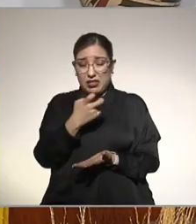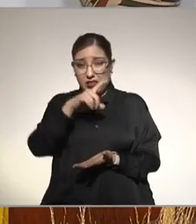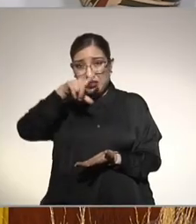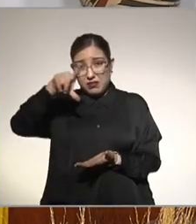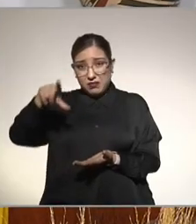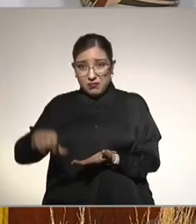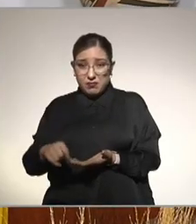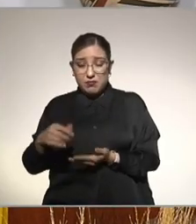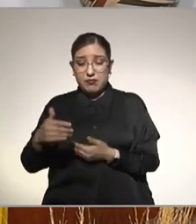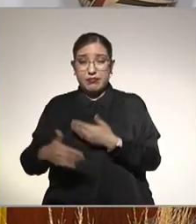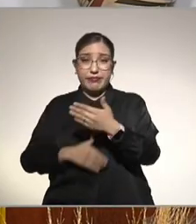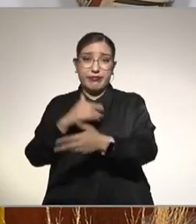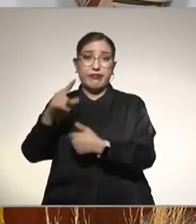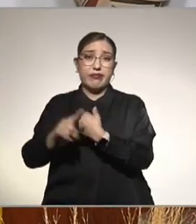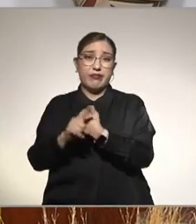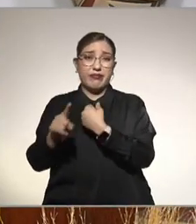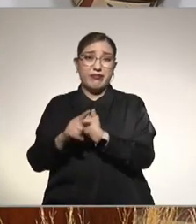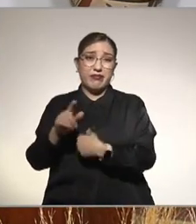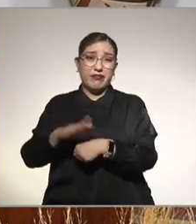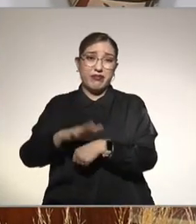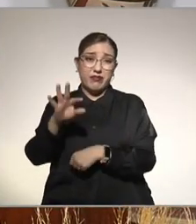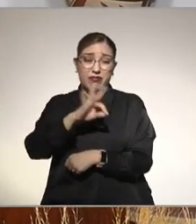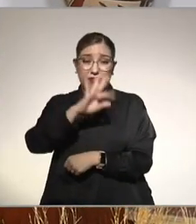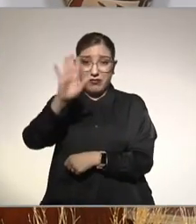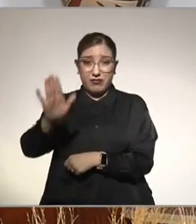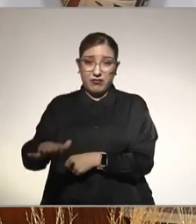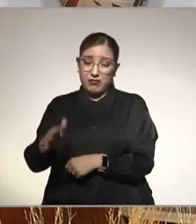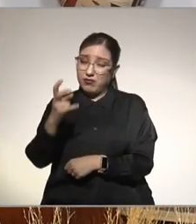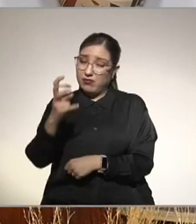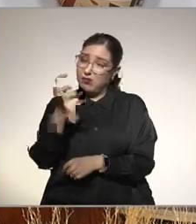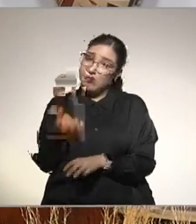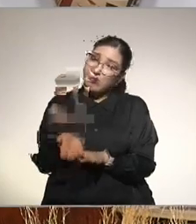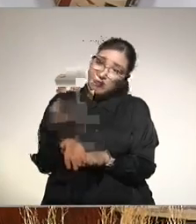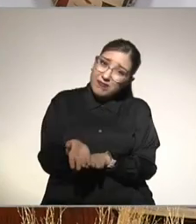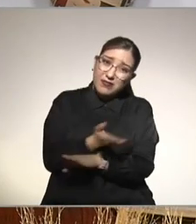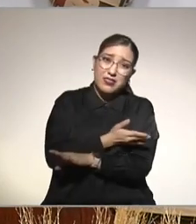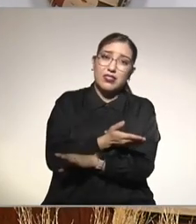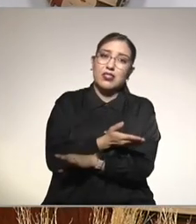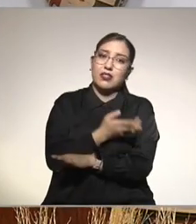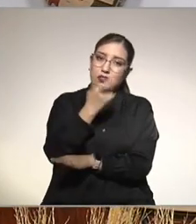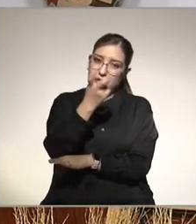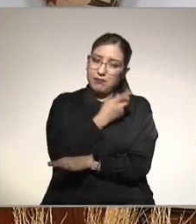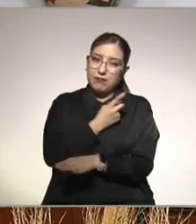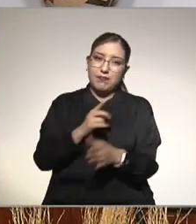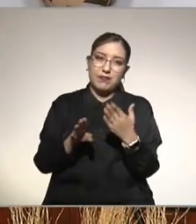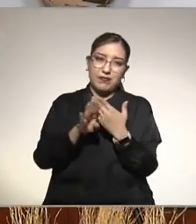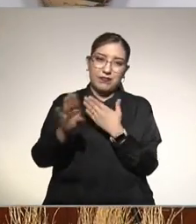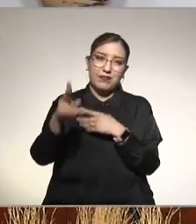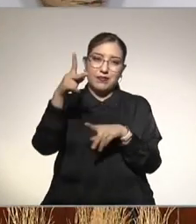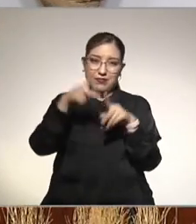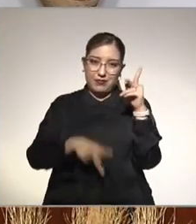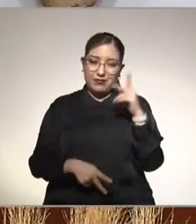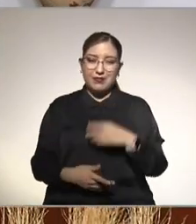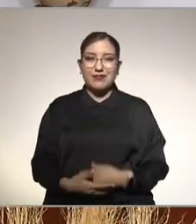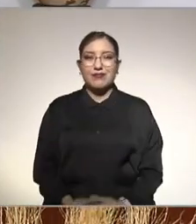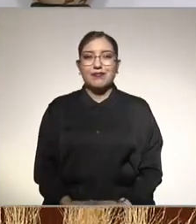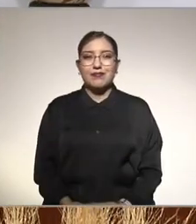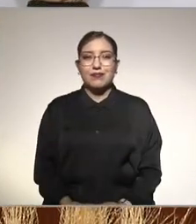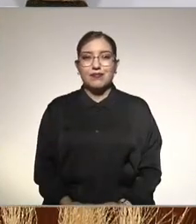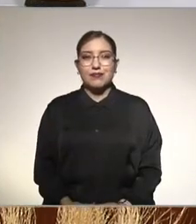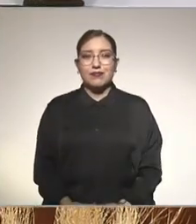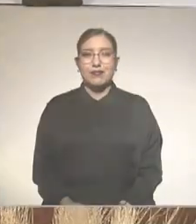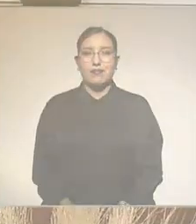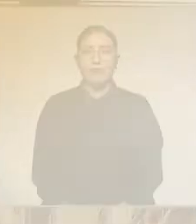y a las complicaciones que pueden ser mortales de la cirrosis entonces vamos a prevenir vamos a corte y regresamos con ustedes no se vayan